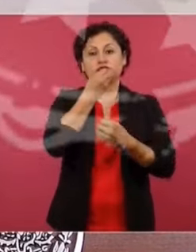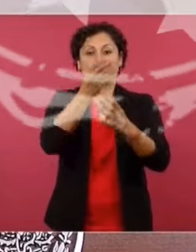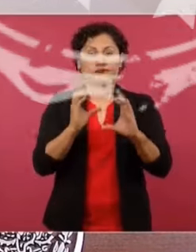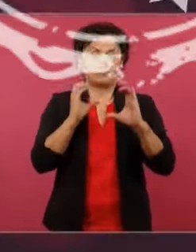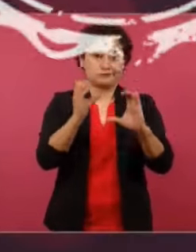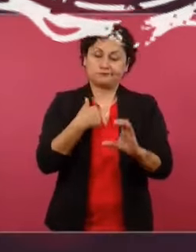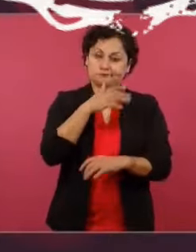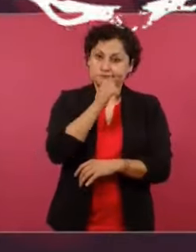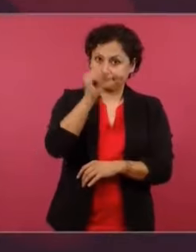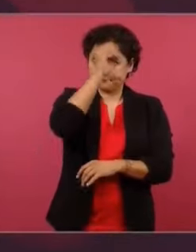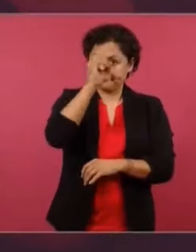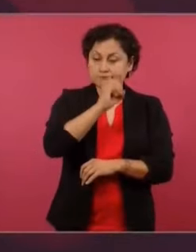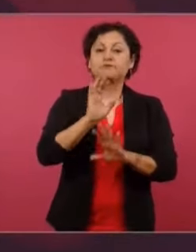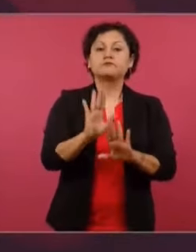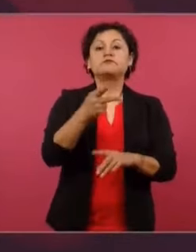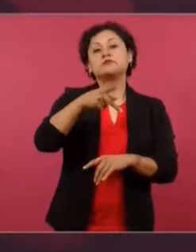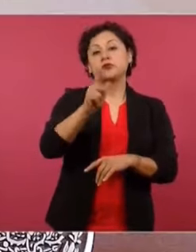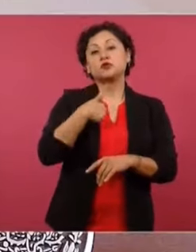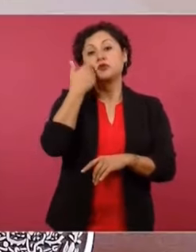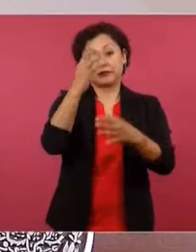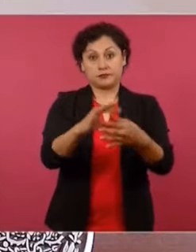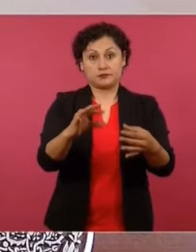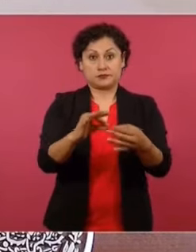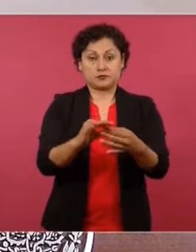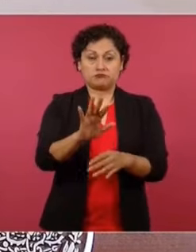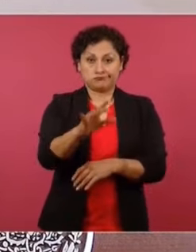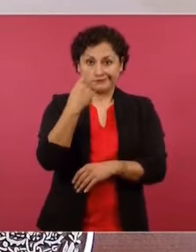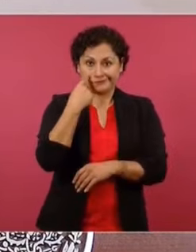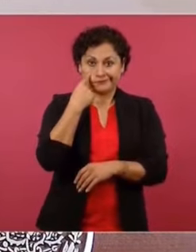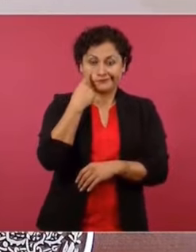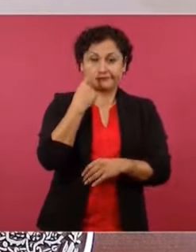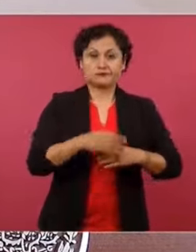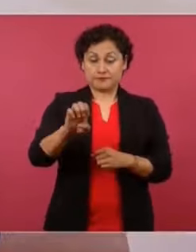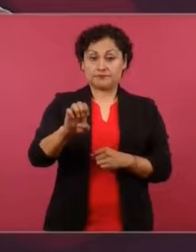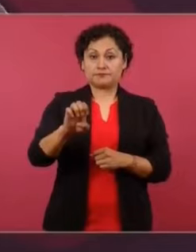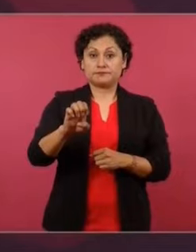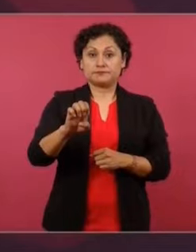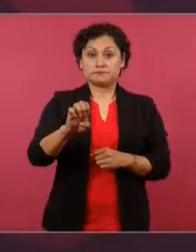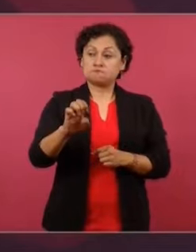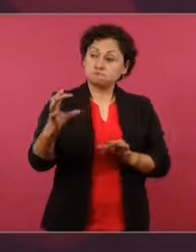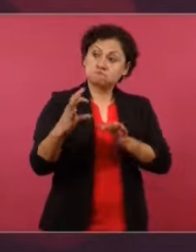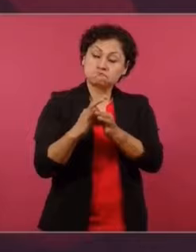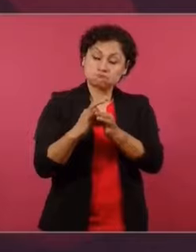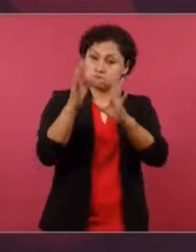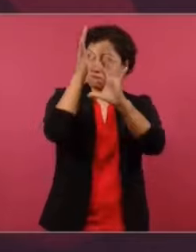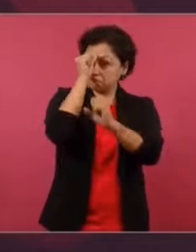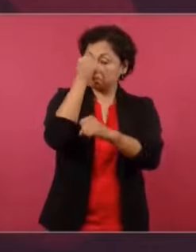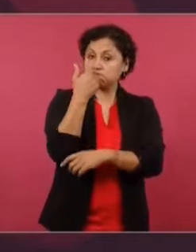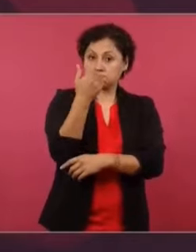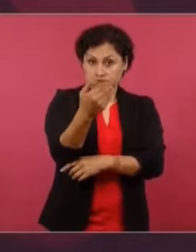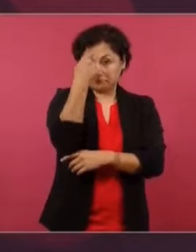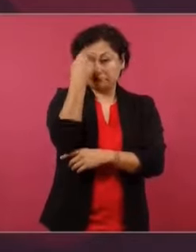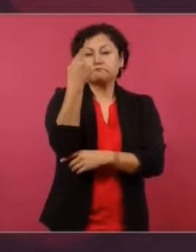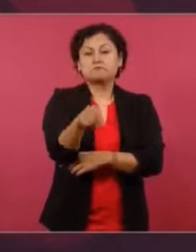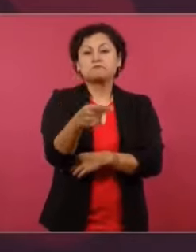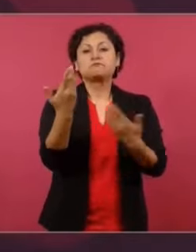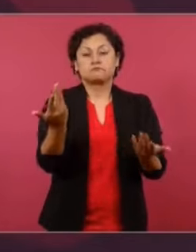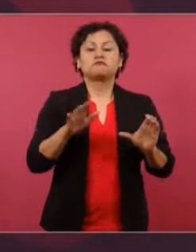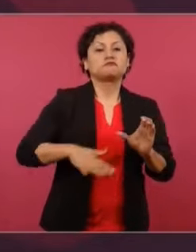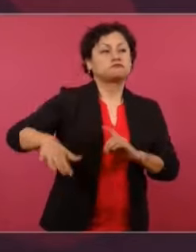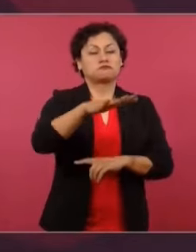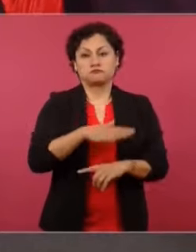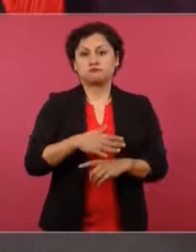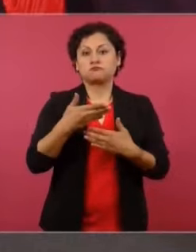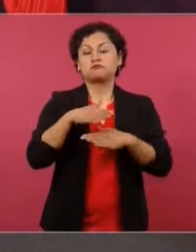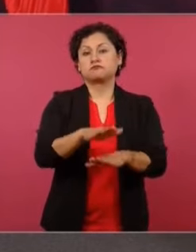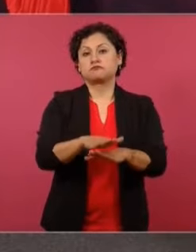Nada más comentarles que sí hay una buena coordinación con el INE para todo lo relacionado con la protección